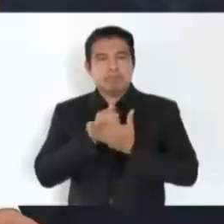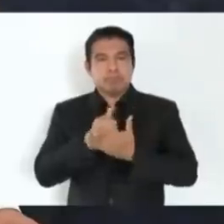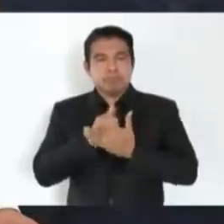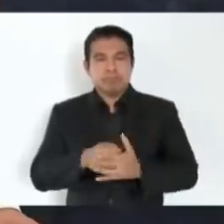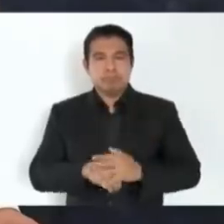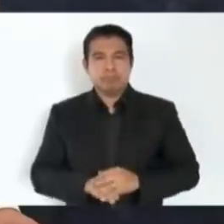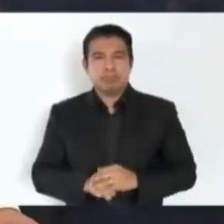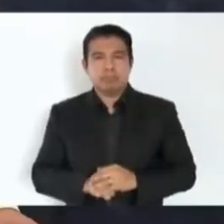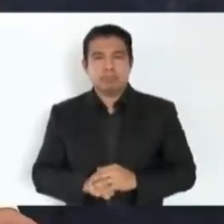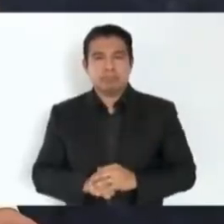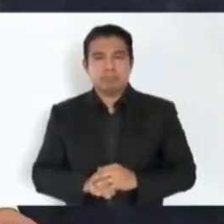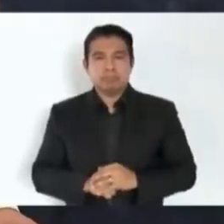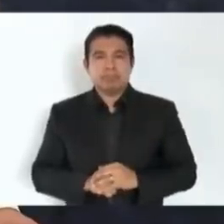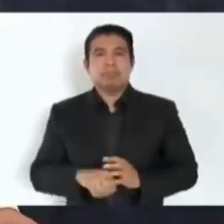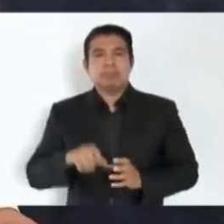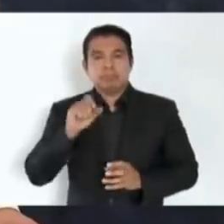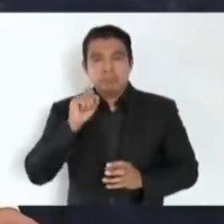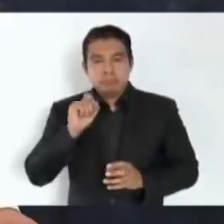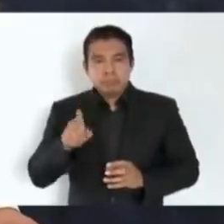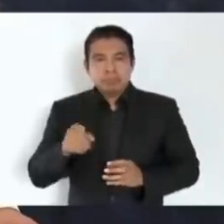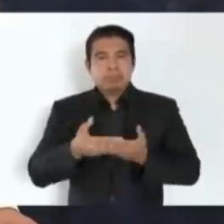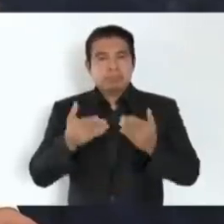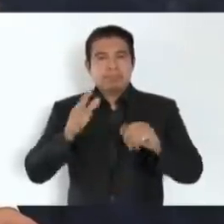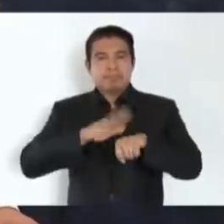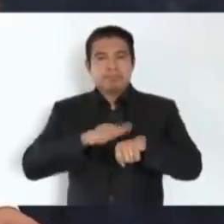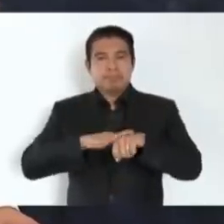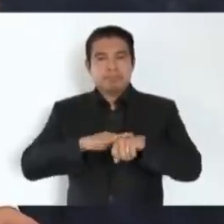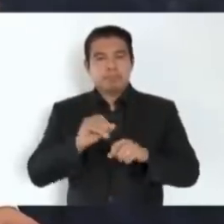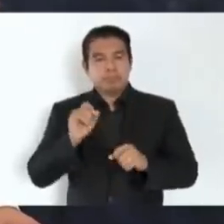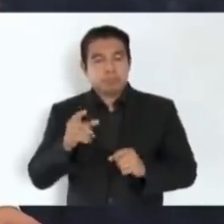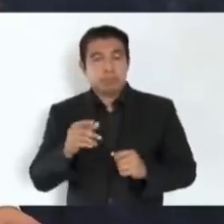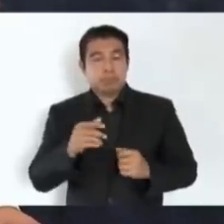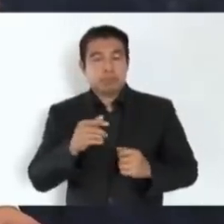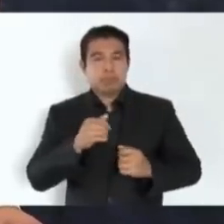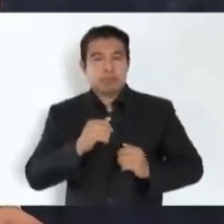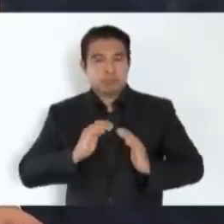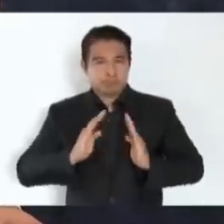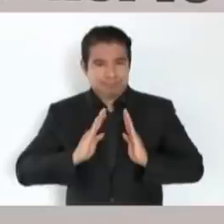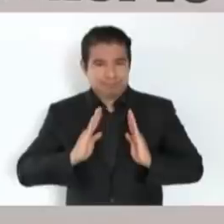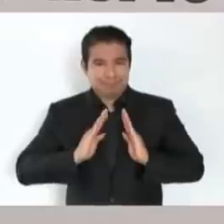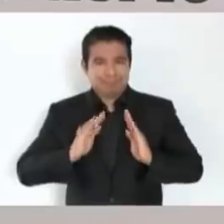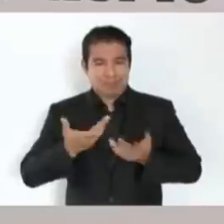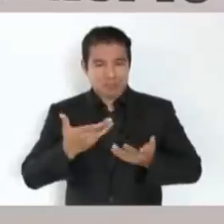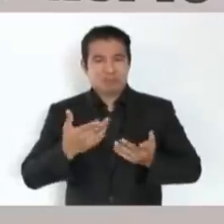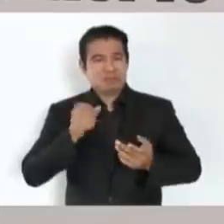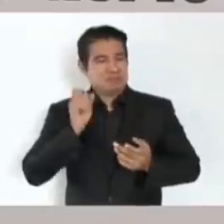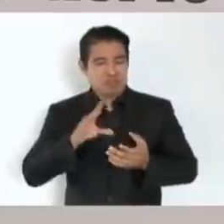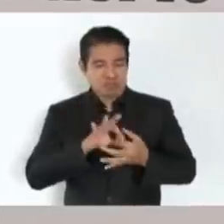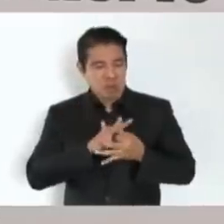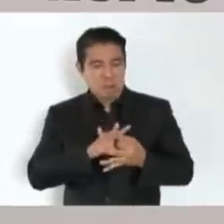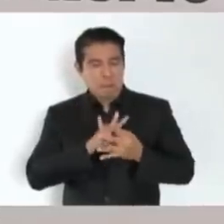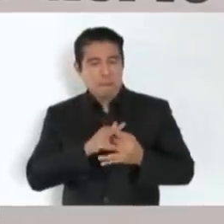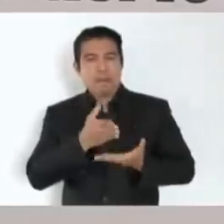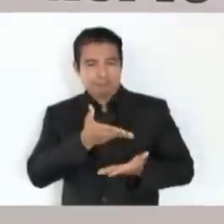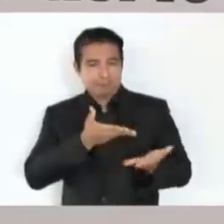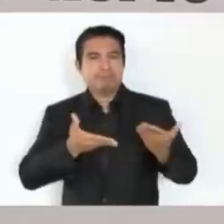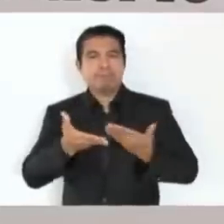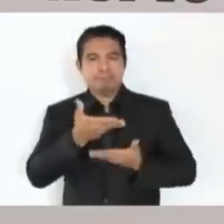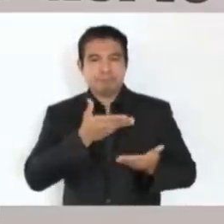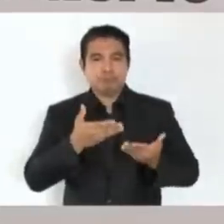demostrando que el soldado es pueblo uniformado. Y ahora